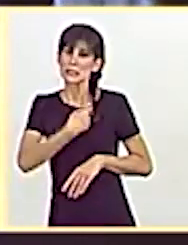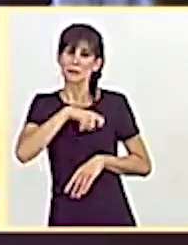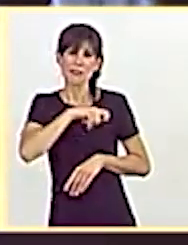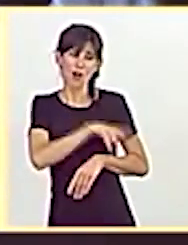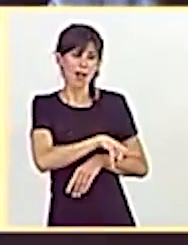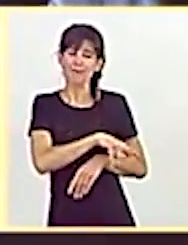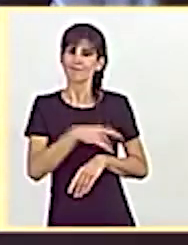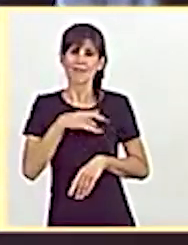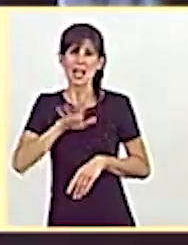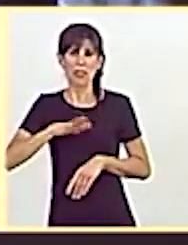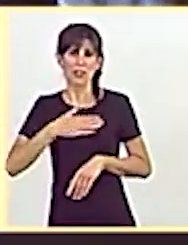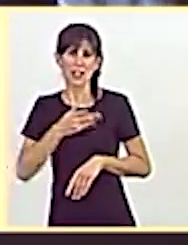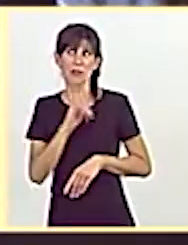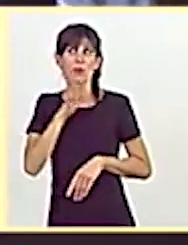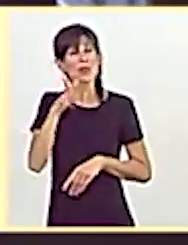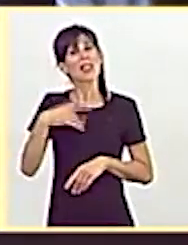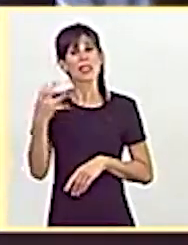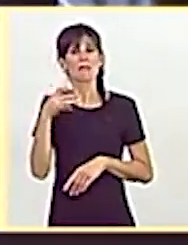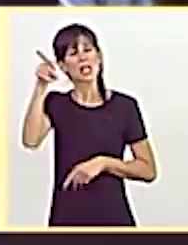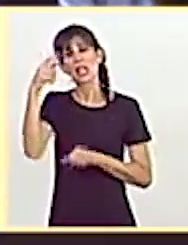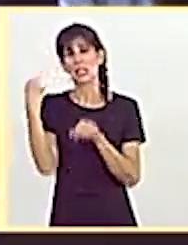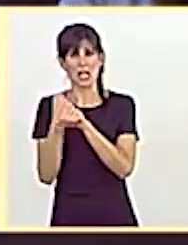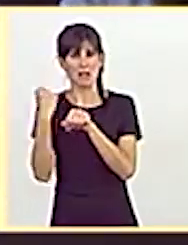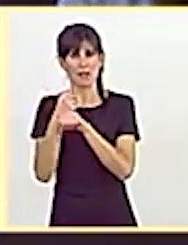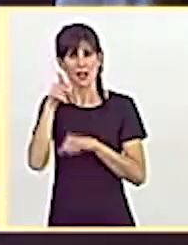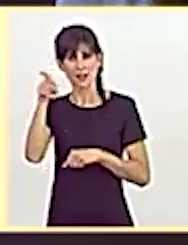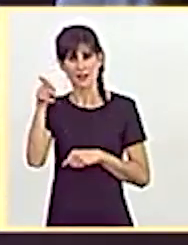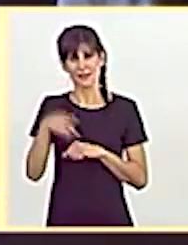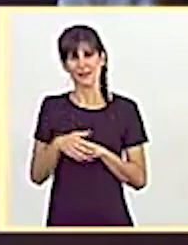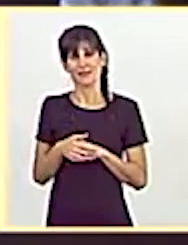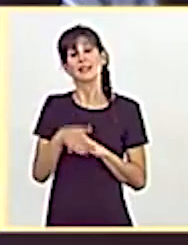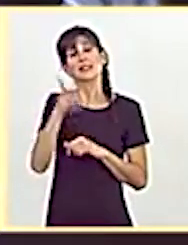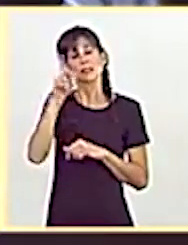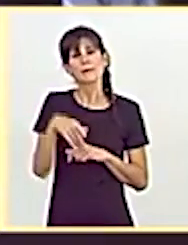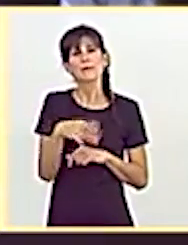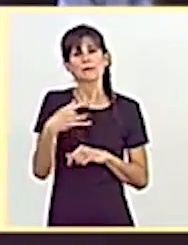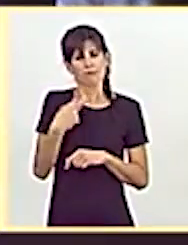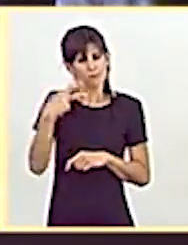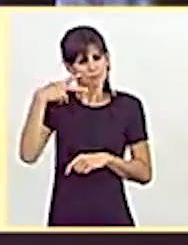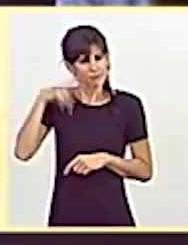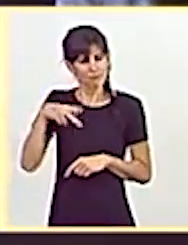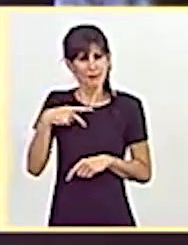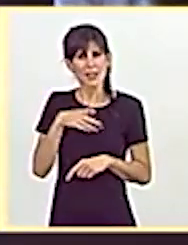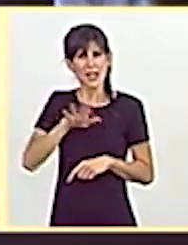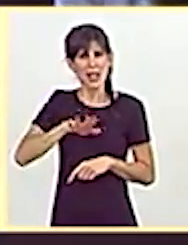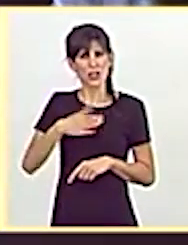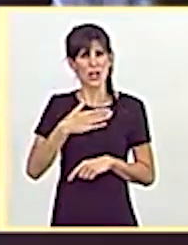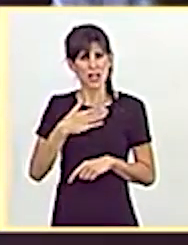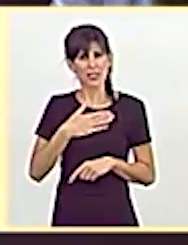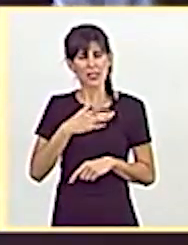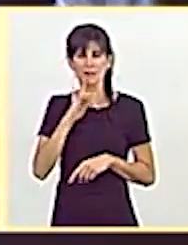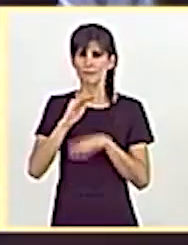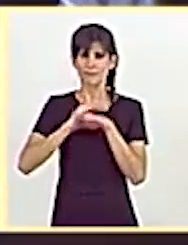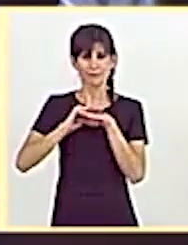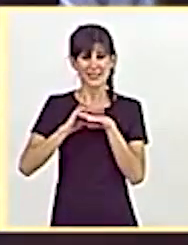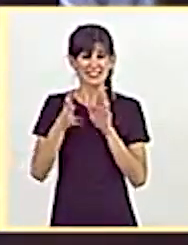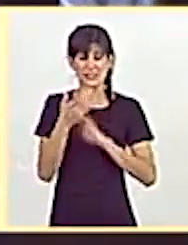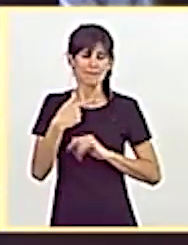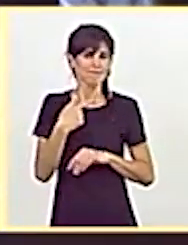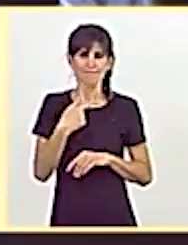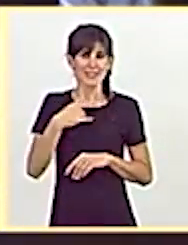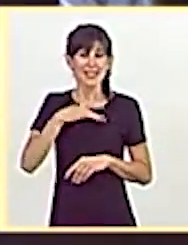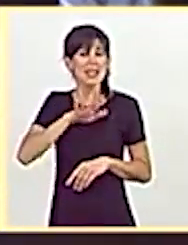española para poder trabajar en el país de destino y finalmente los que ratificaron su nacionalidad, perdón, los que no